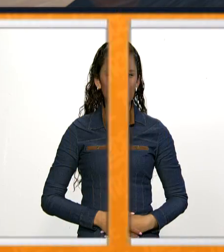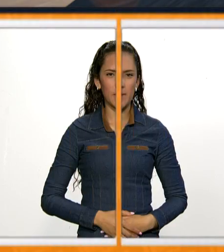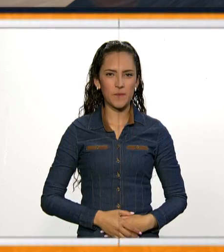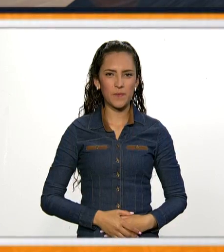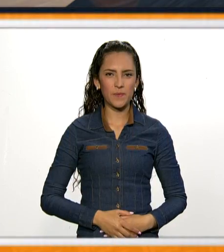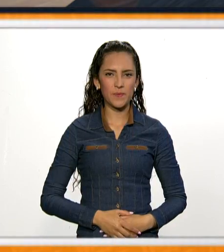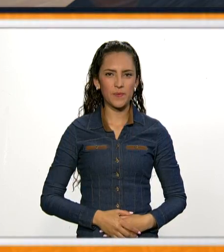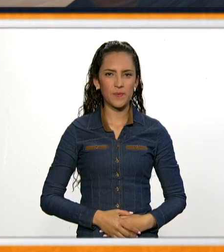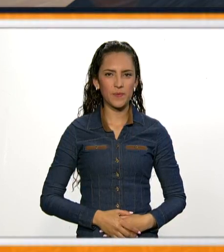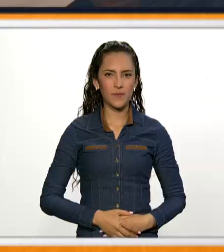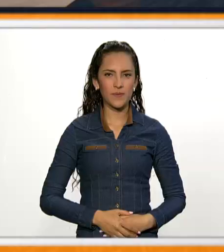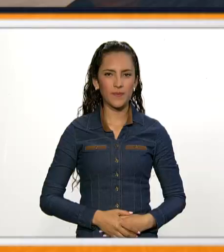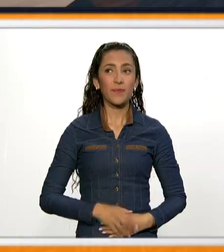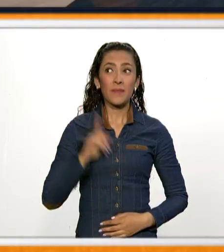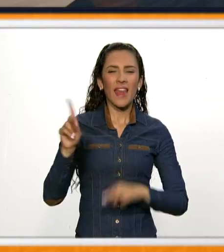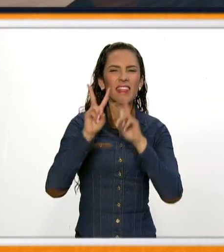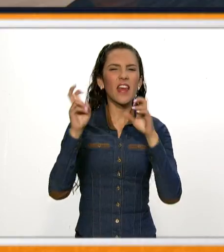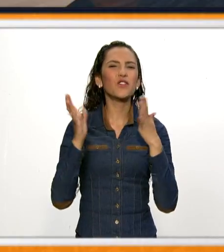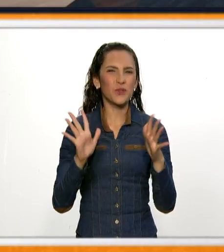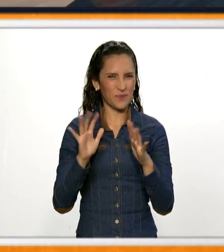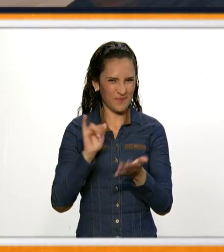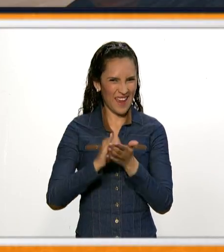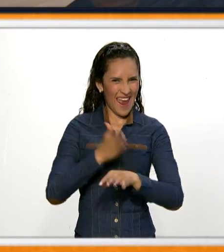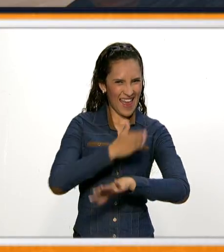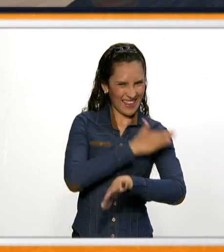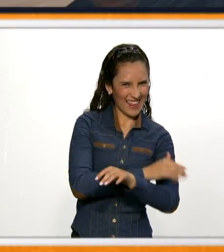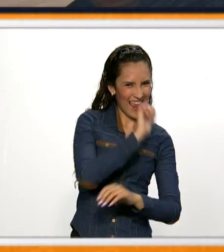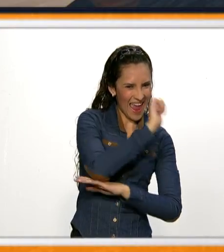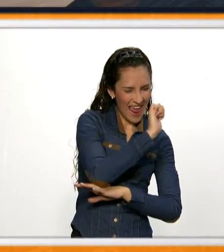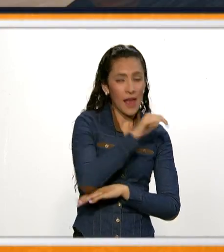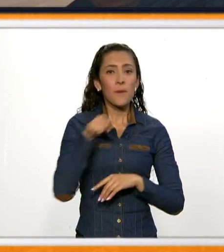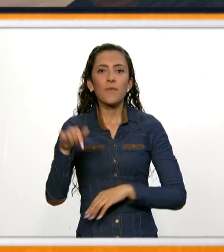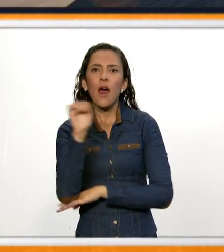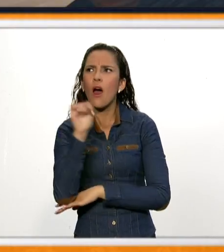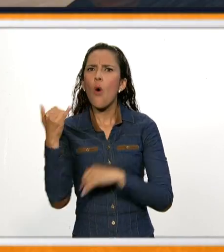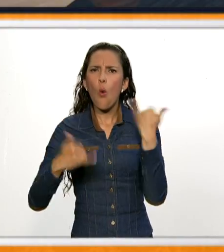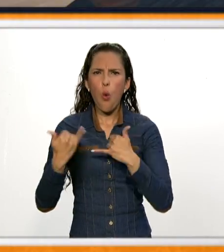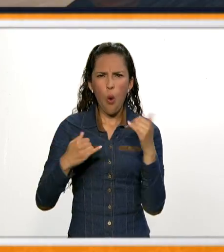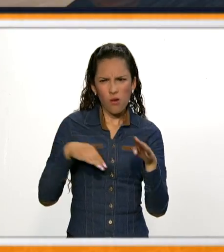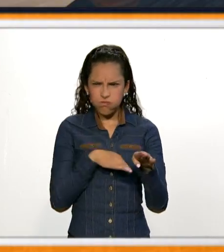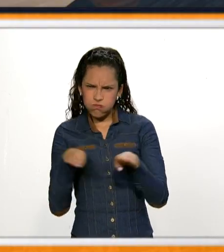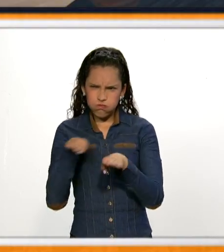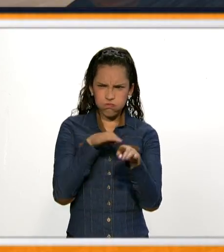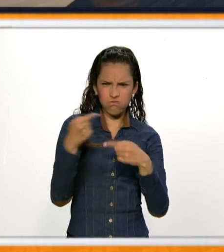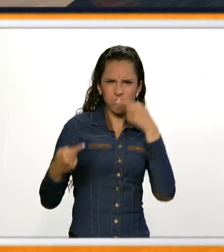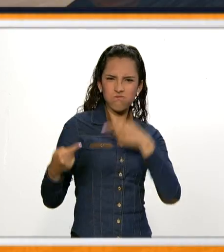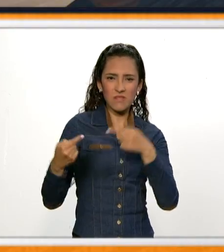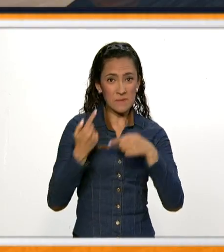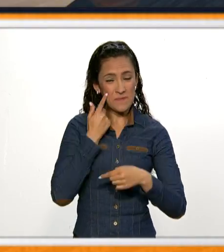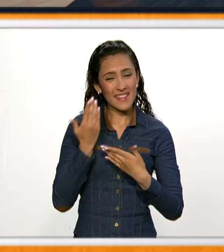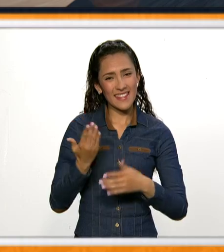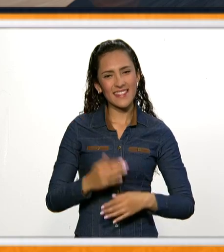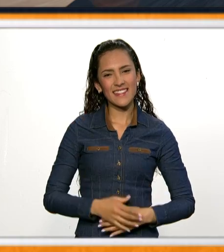Y hablando de carros, conozca este nuevo videojuego de carreras de carros.